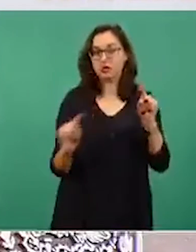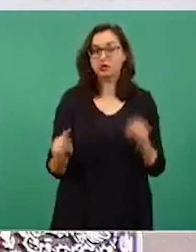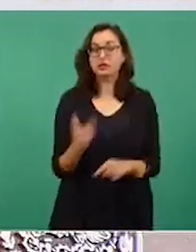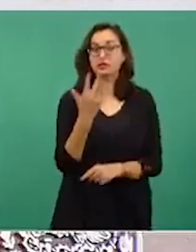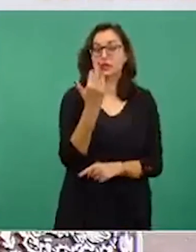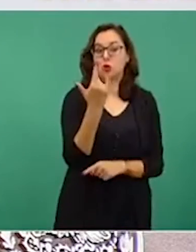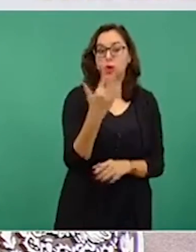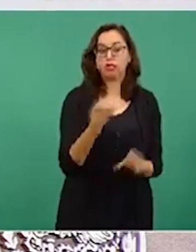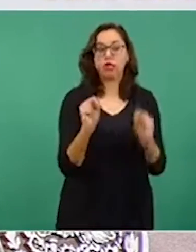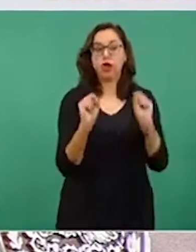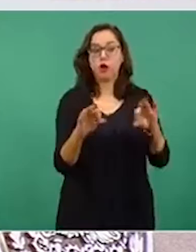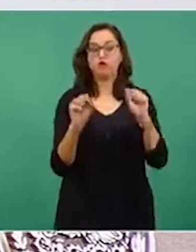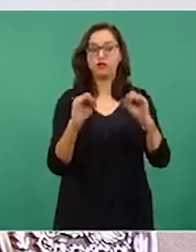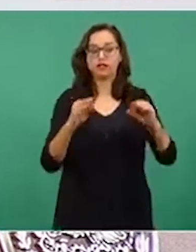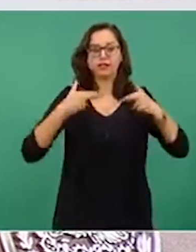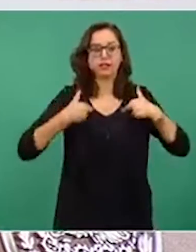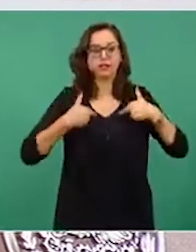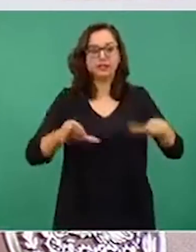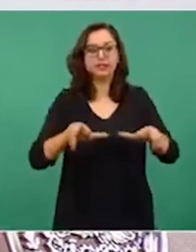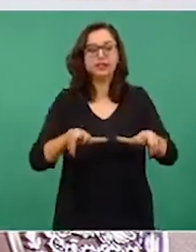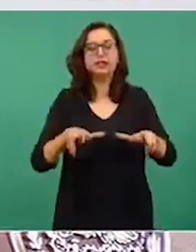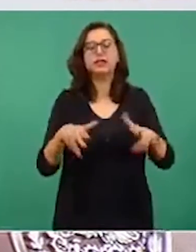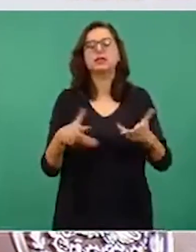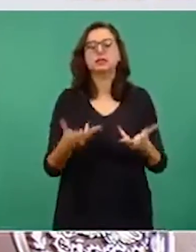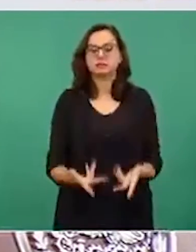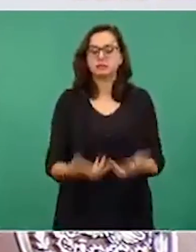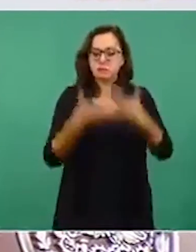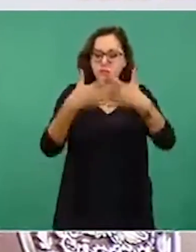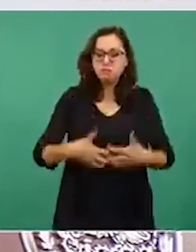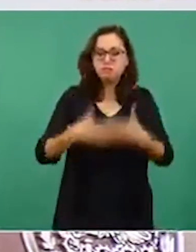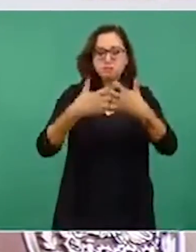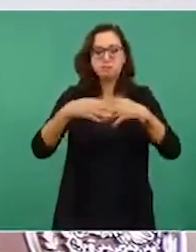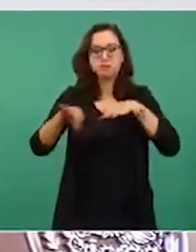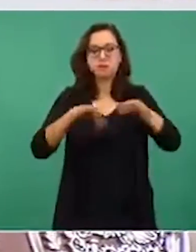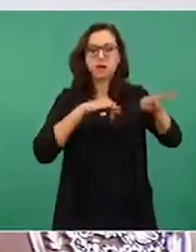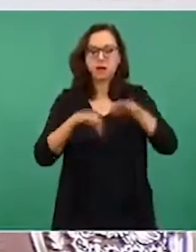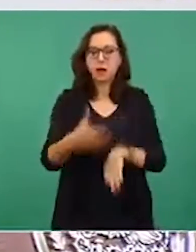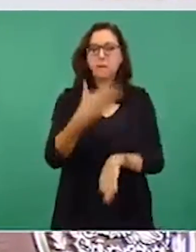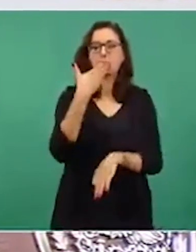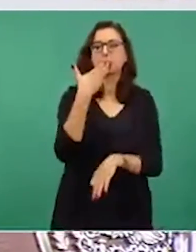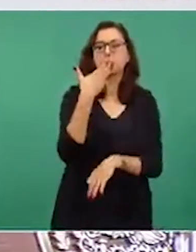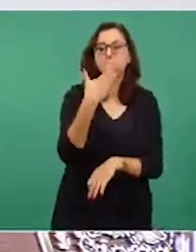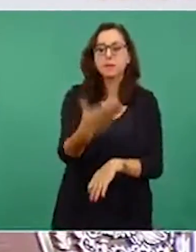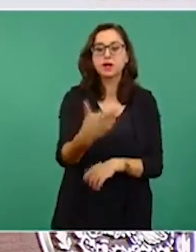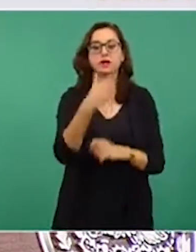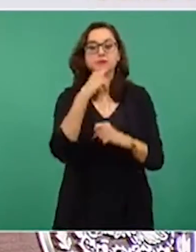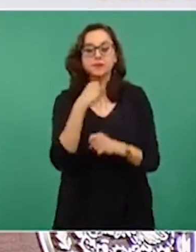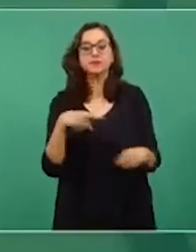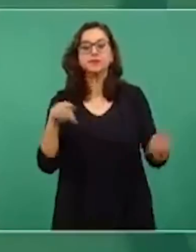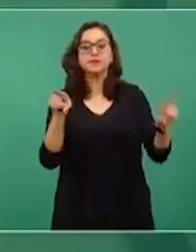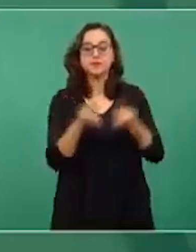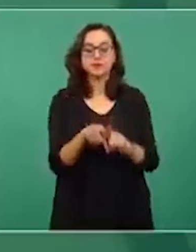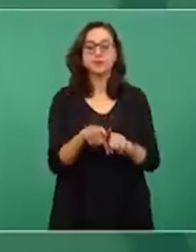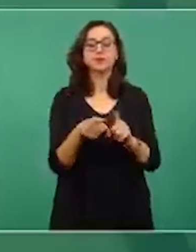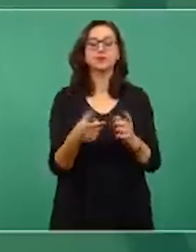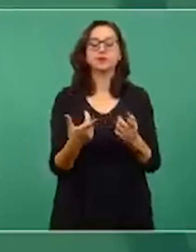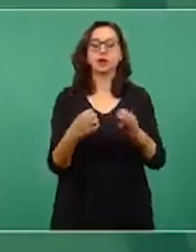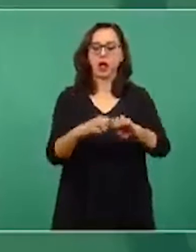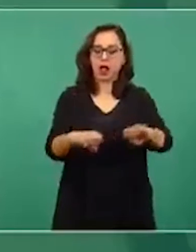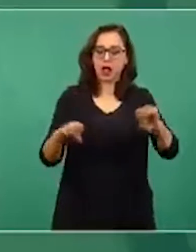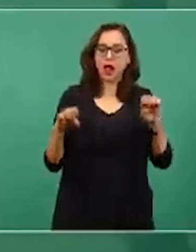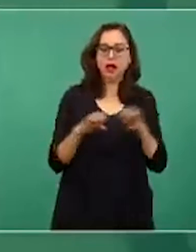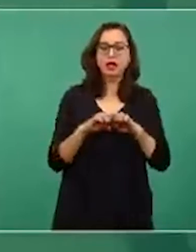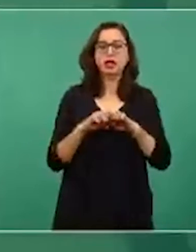se tengan equipos, buena